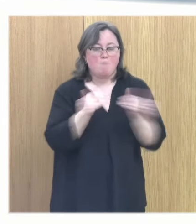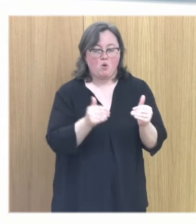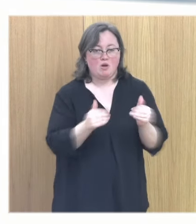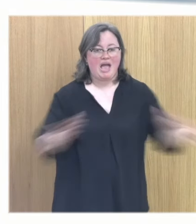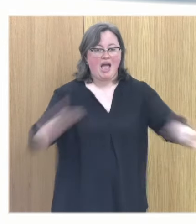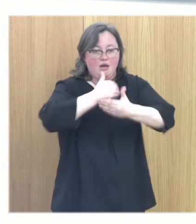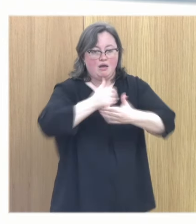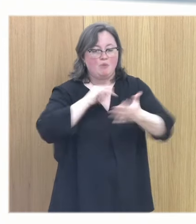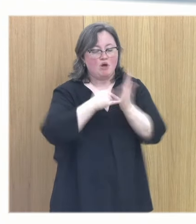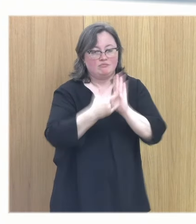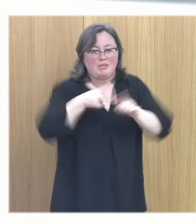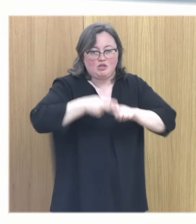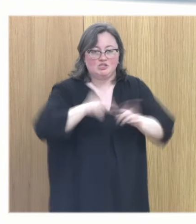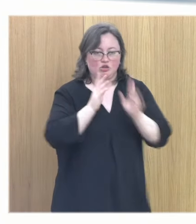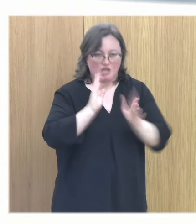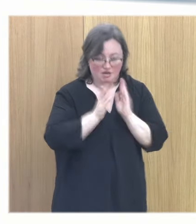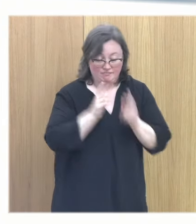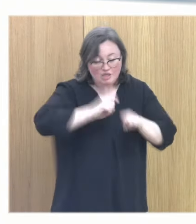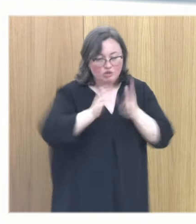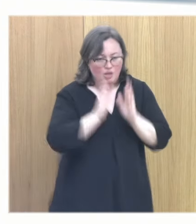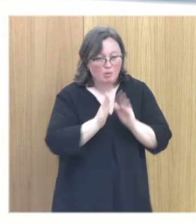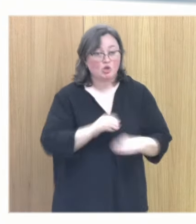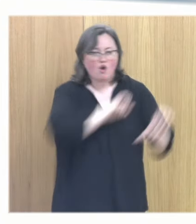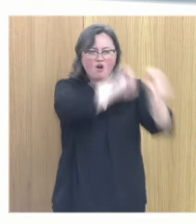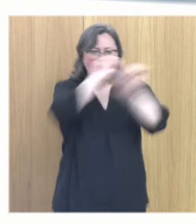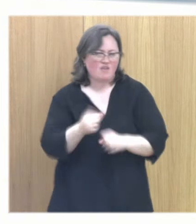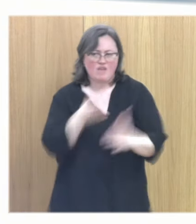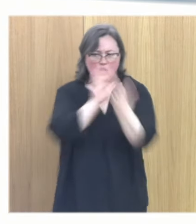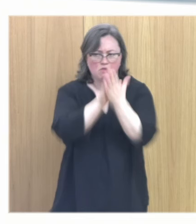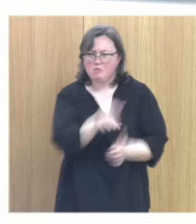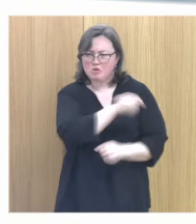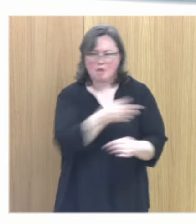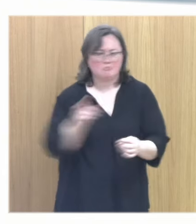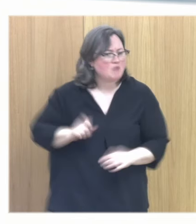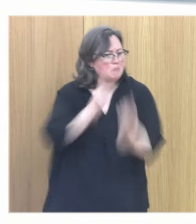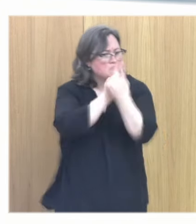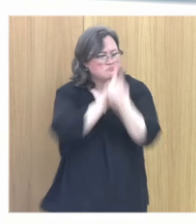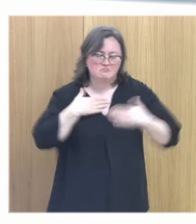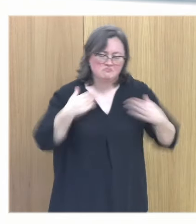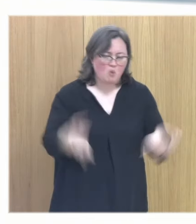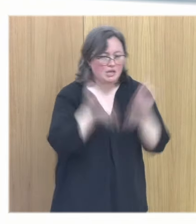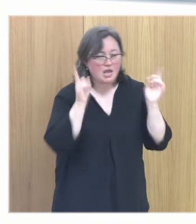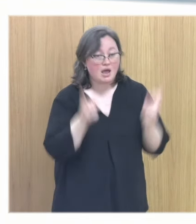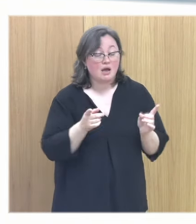abrazo como un elemento psicoterapéutico y lo defiendo ante quien haya que defenderlo pero esto implica